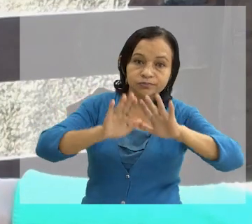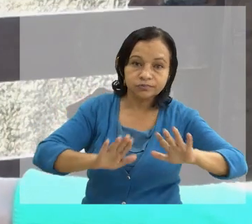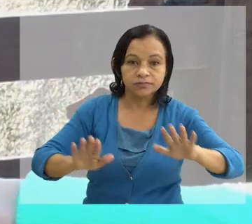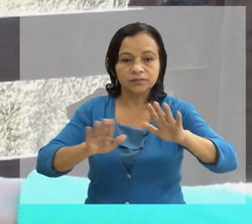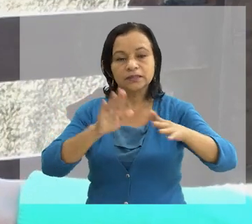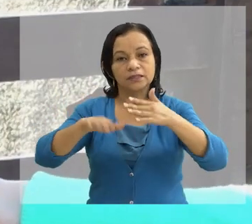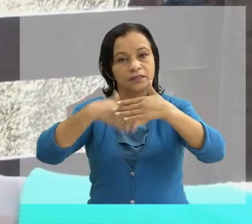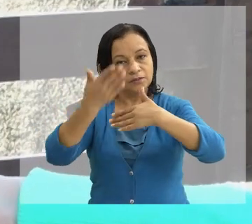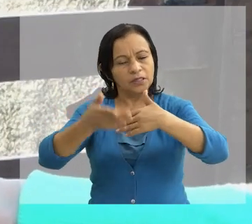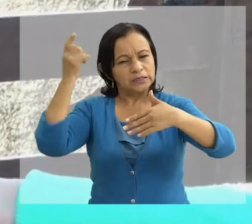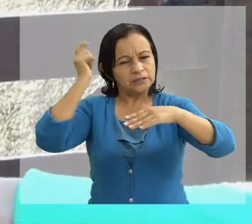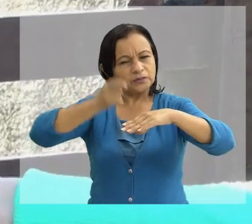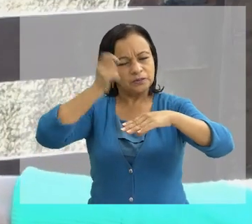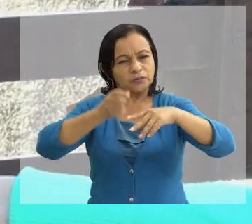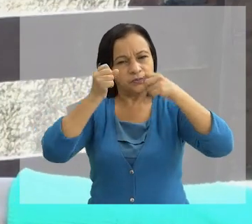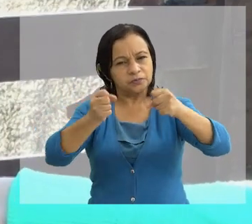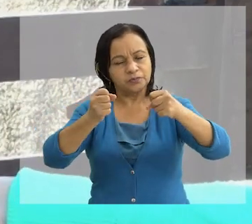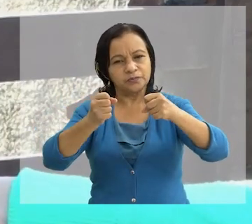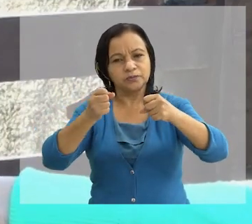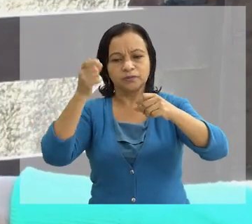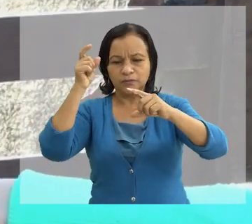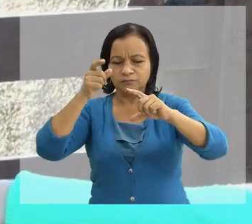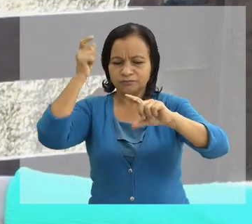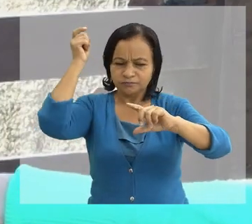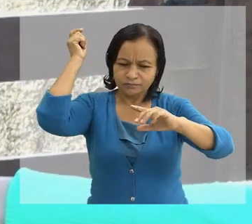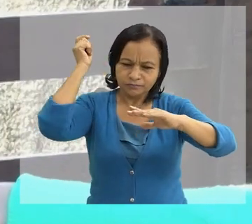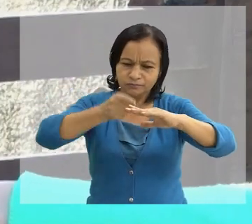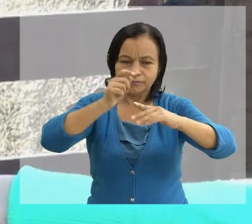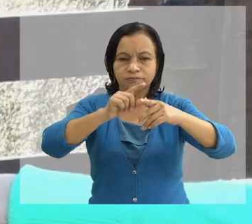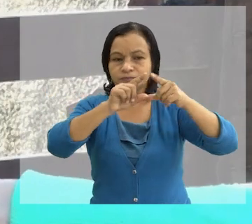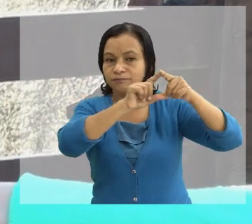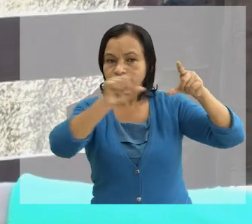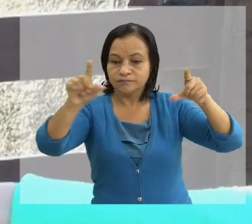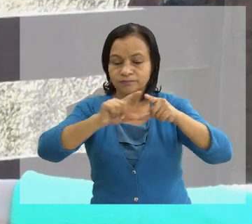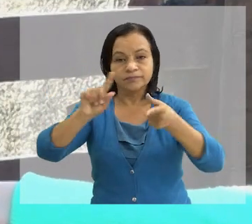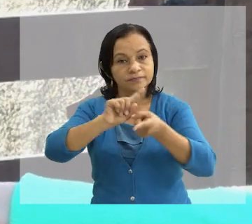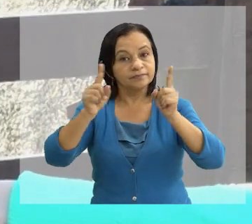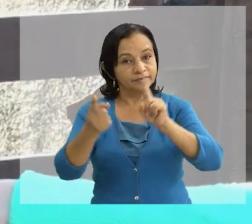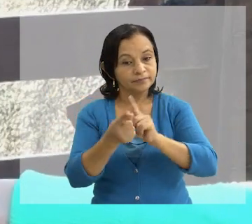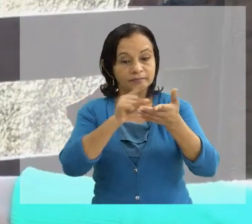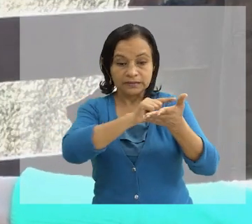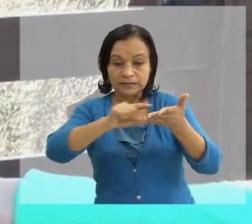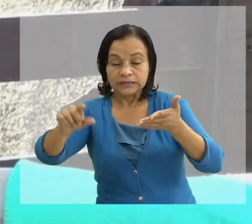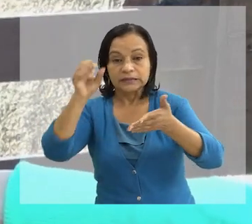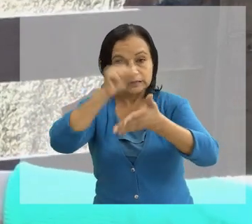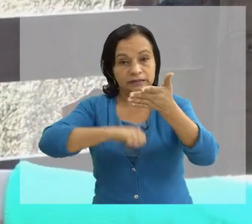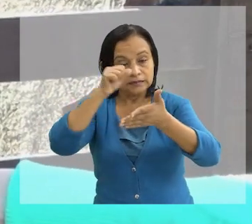Y luego pues reforzarlo con los clavos, cambiar reglas y todo, si es posible.